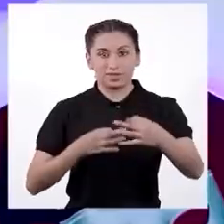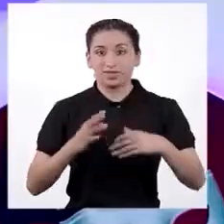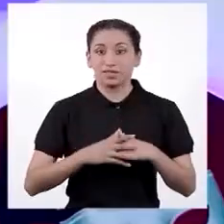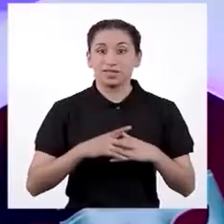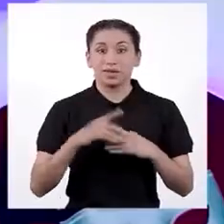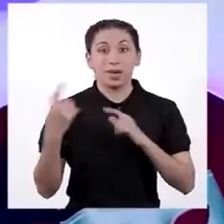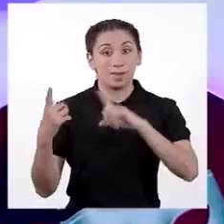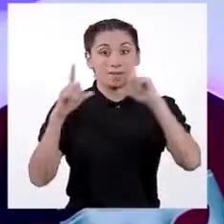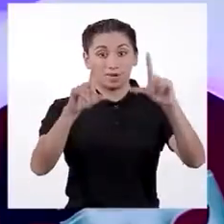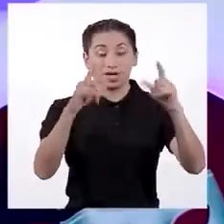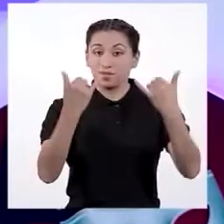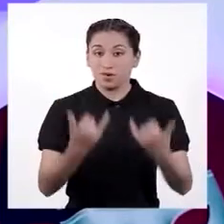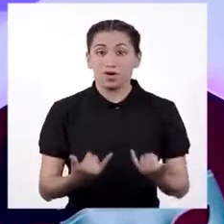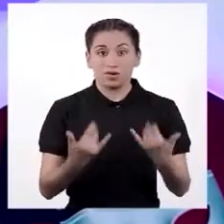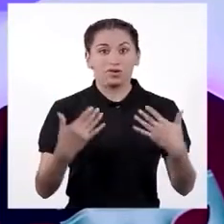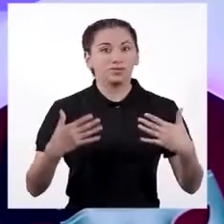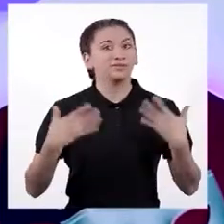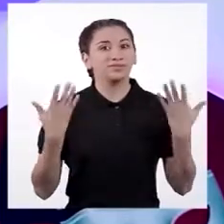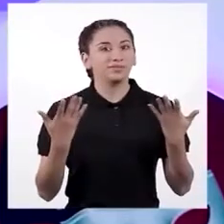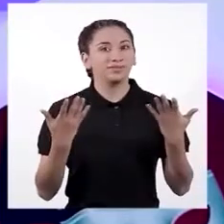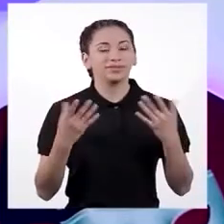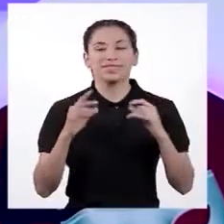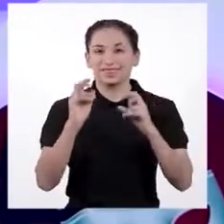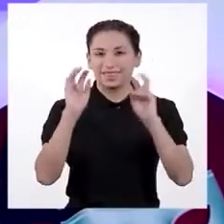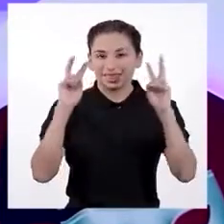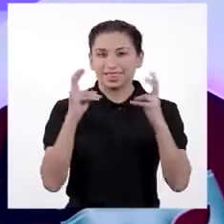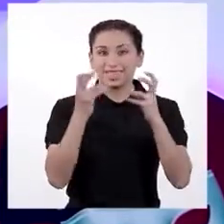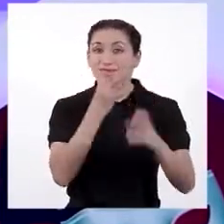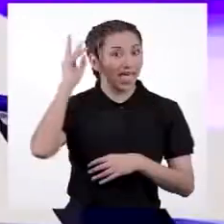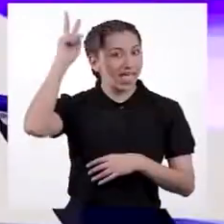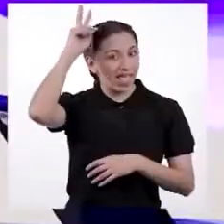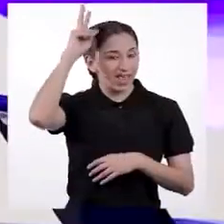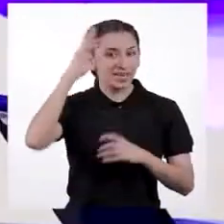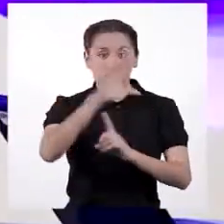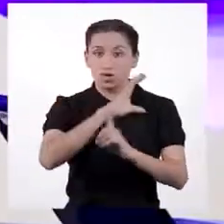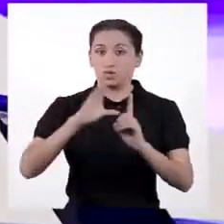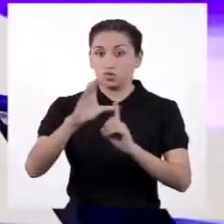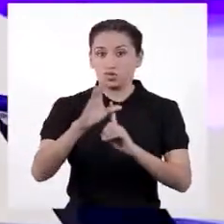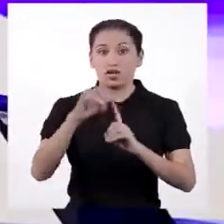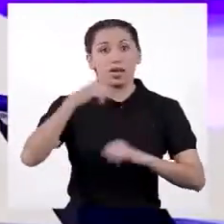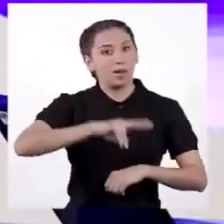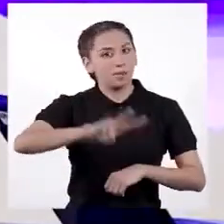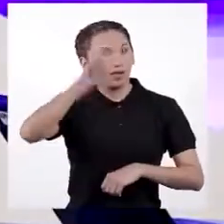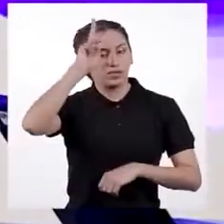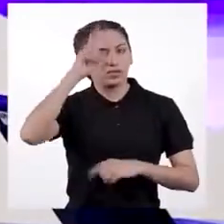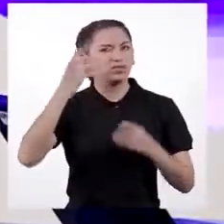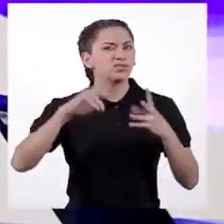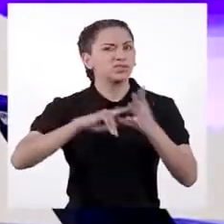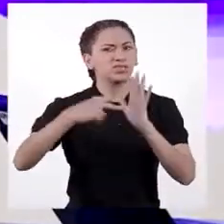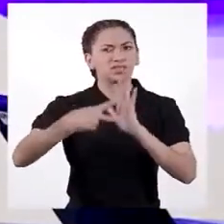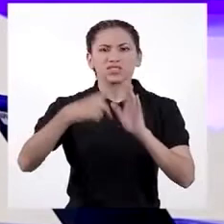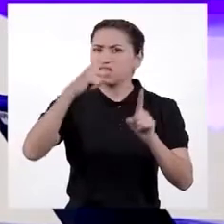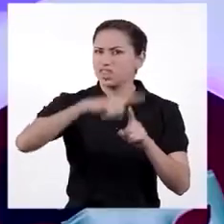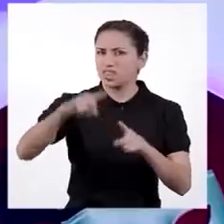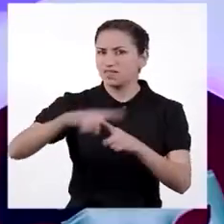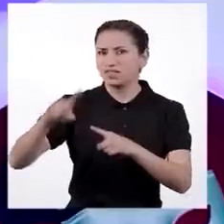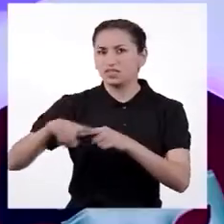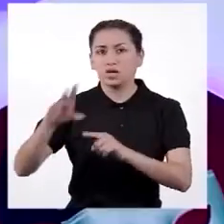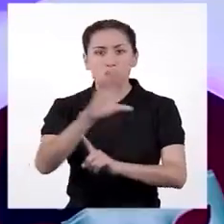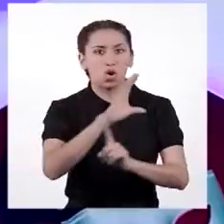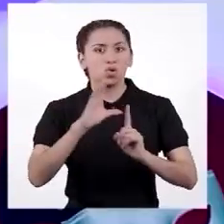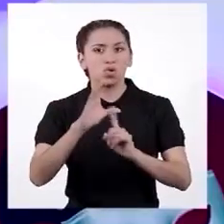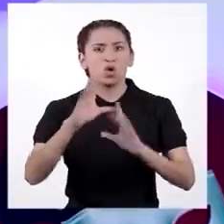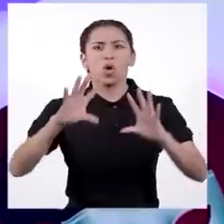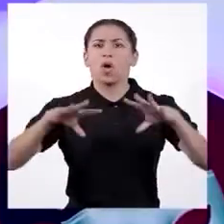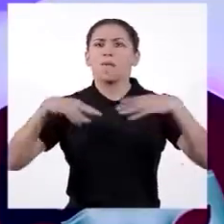En el programa de hoy hablaremos sobre la diversidad étnica y cultural en el Perú. ¿Qué entendemos por diversidad cultural? ¿Por qué se dice